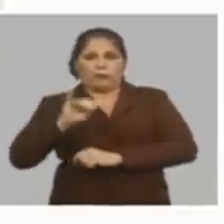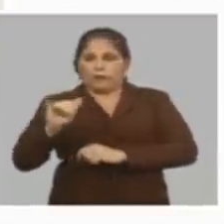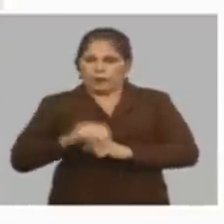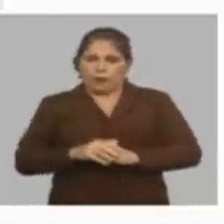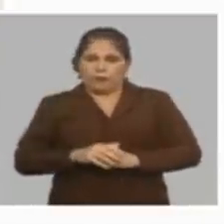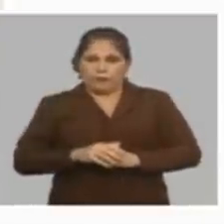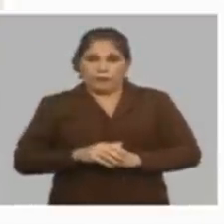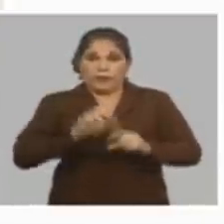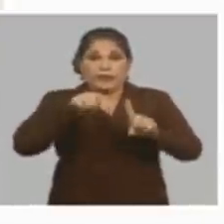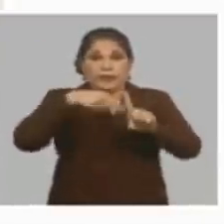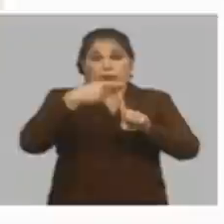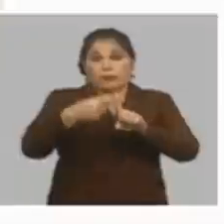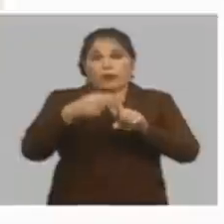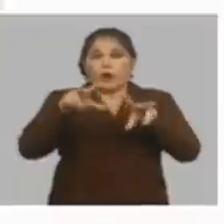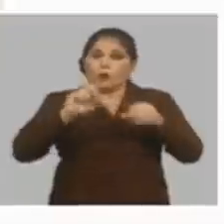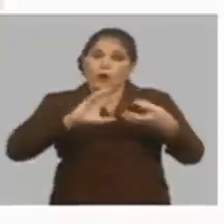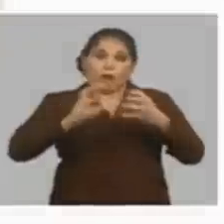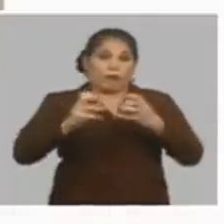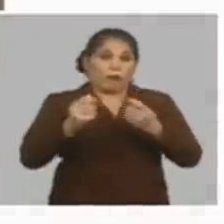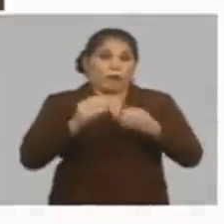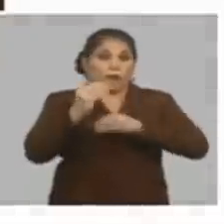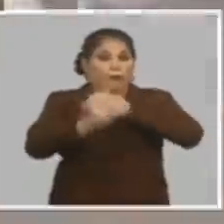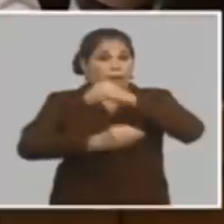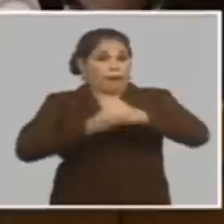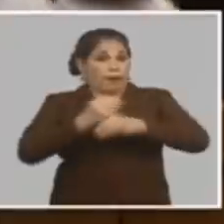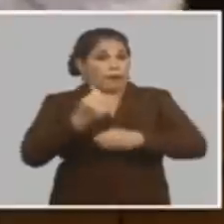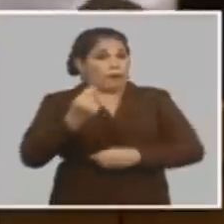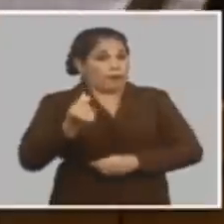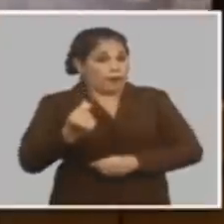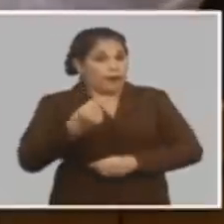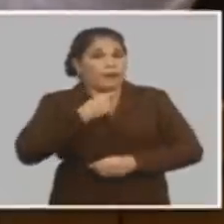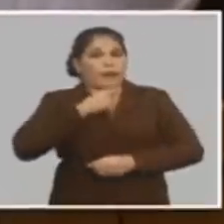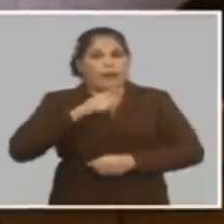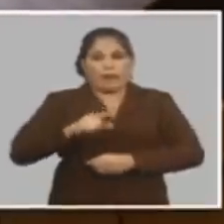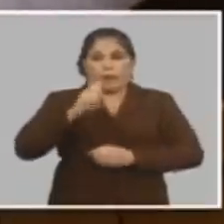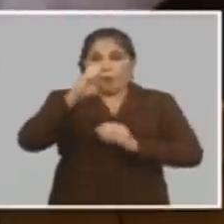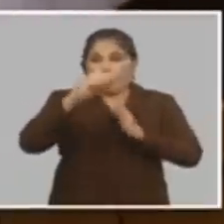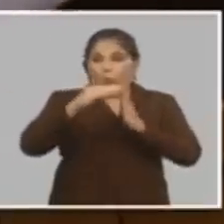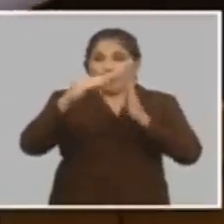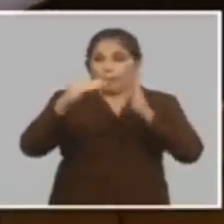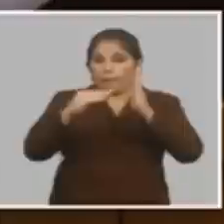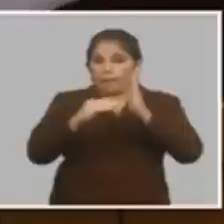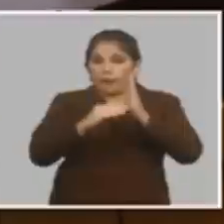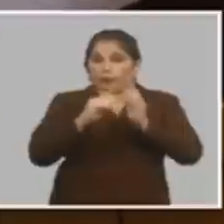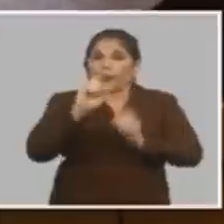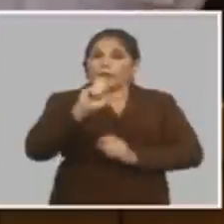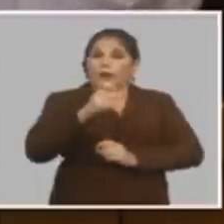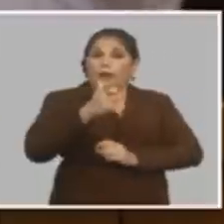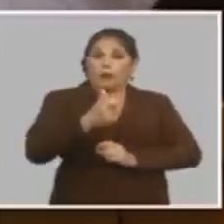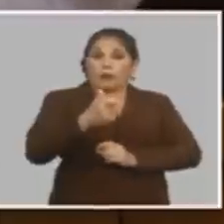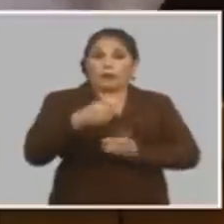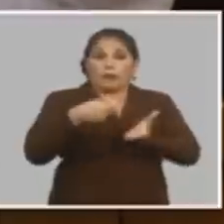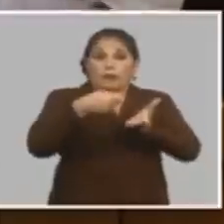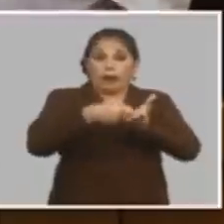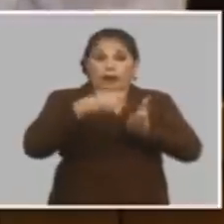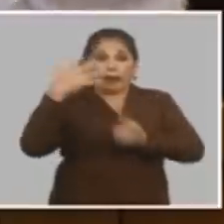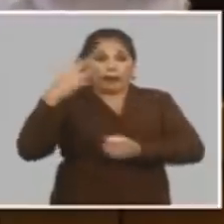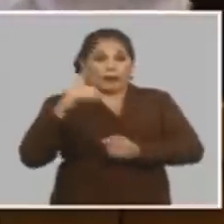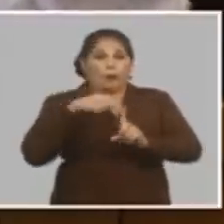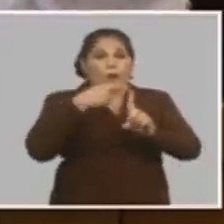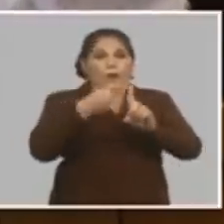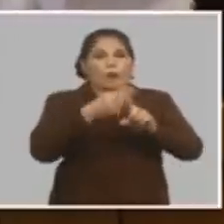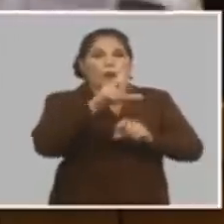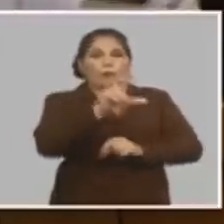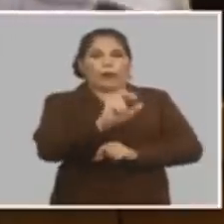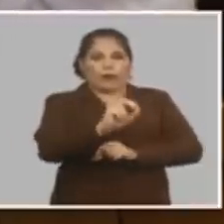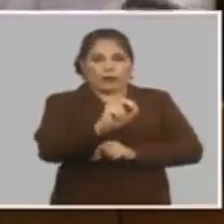esas se multiplican por el nuevo tipo de cambio si usted tiene un millón de cuentas por cobrar en el exterior lo multiplica por 20